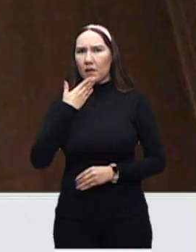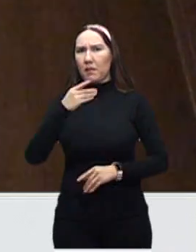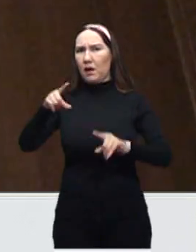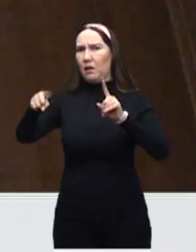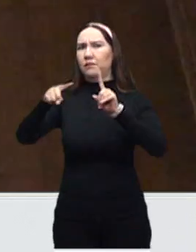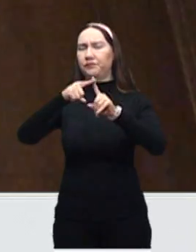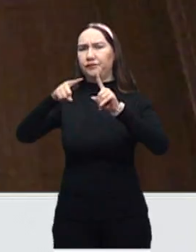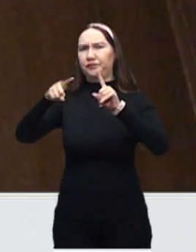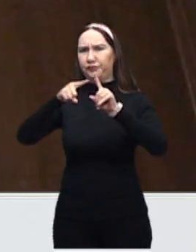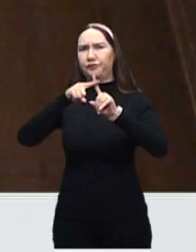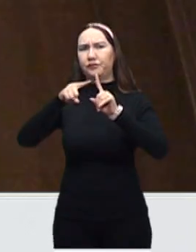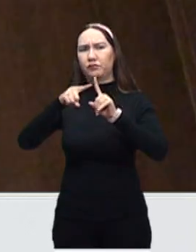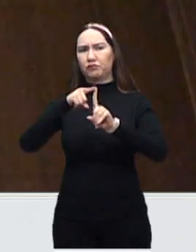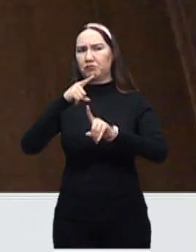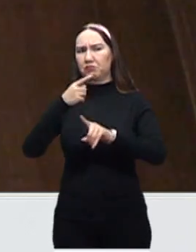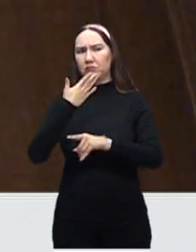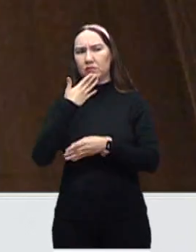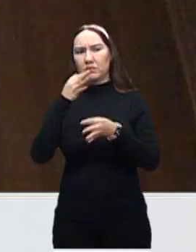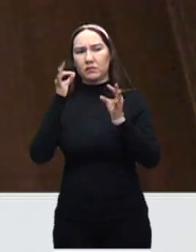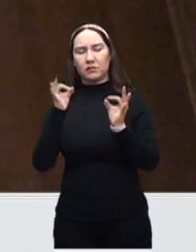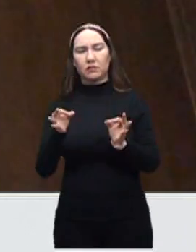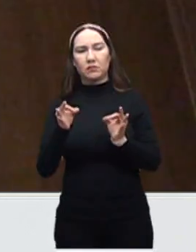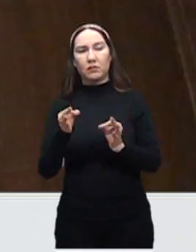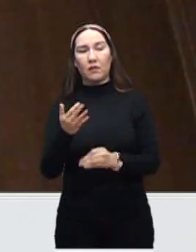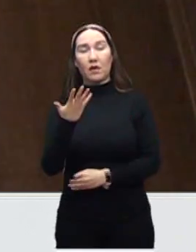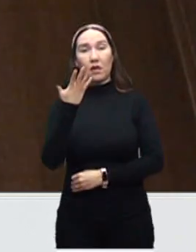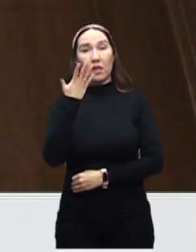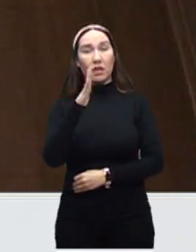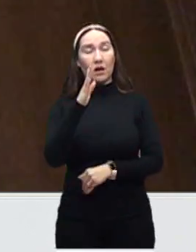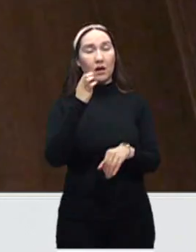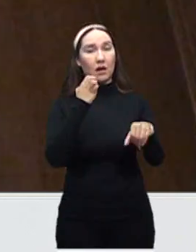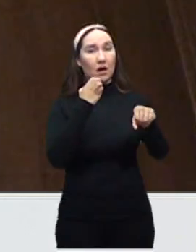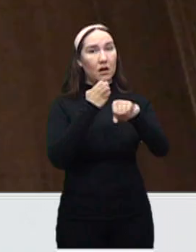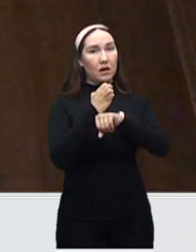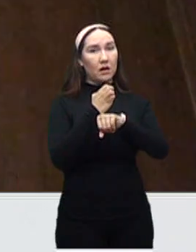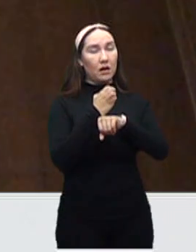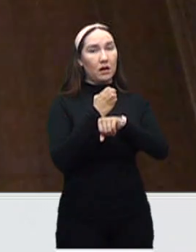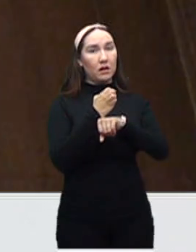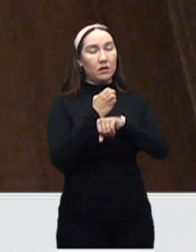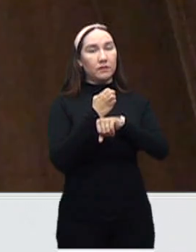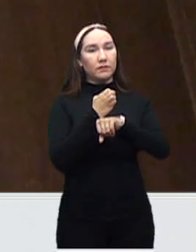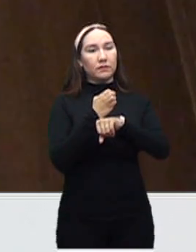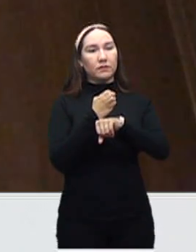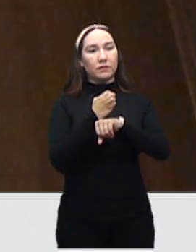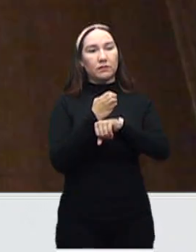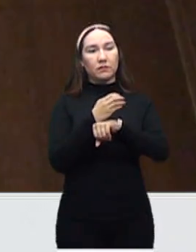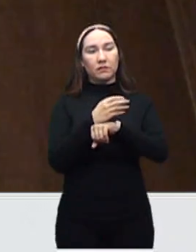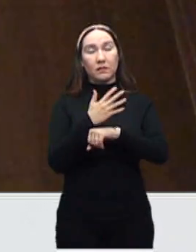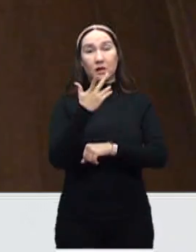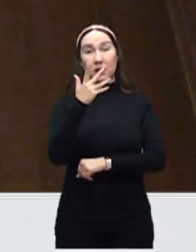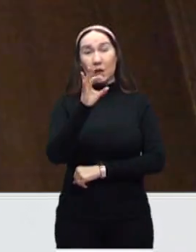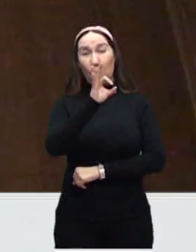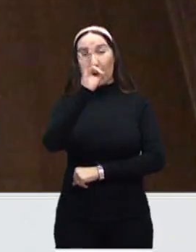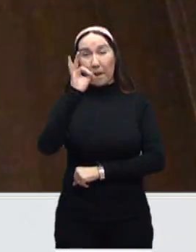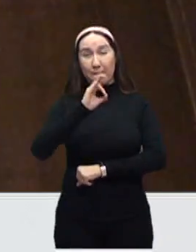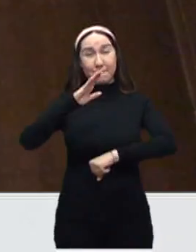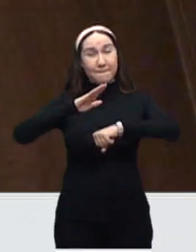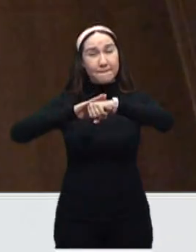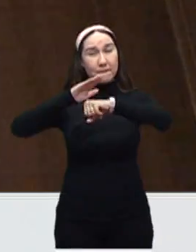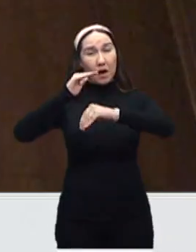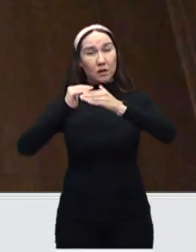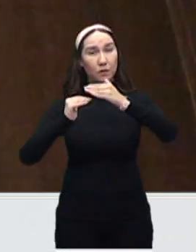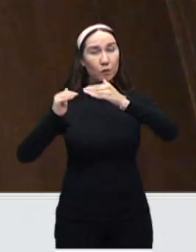Sin duda, tú lo acabas de mencionar, al menos hay 10 estados que están incluso superior al 50 por ciento. Nosotros